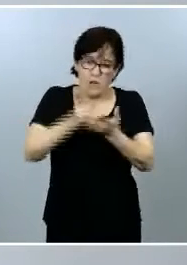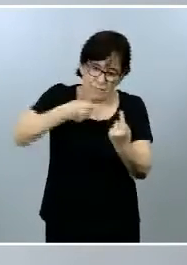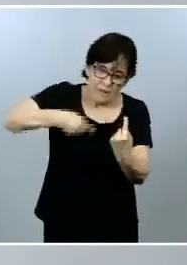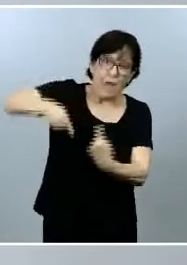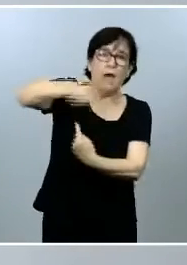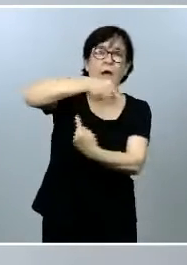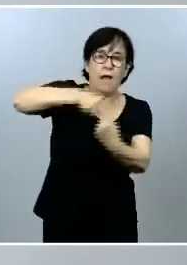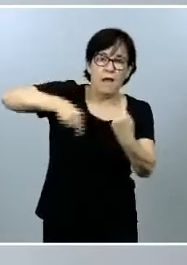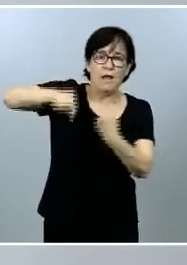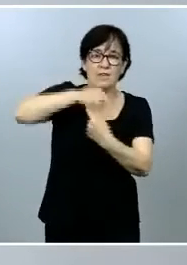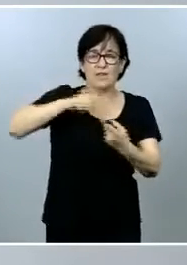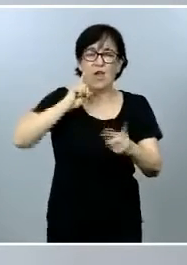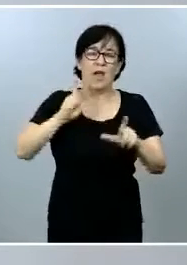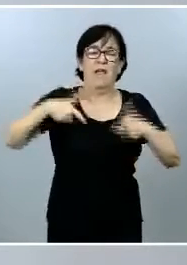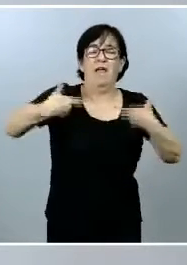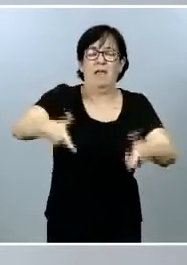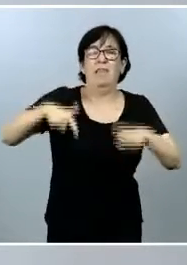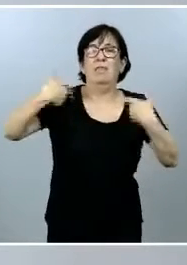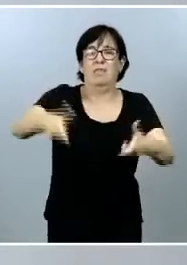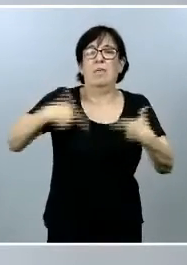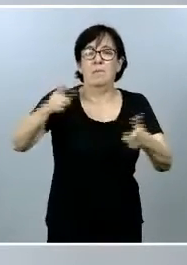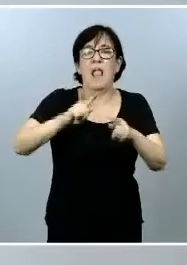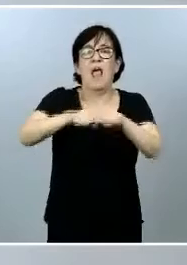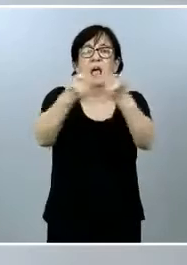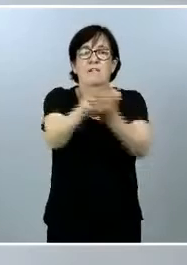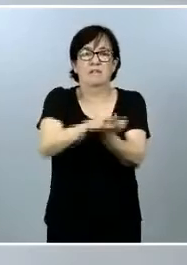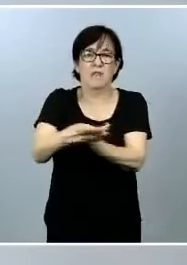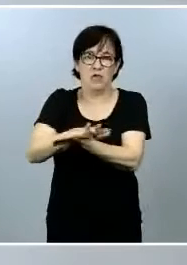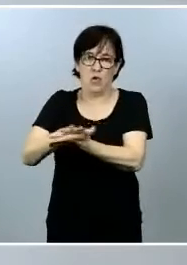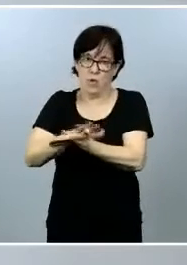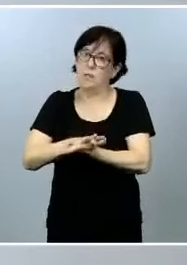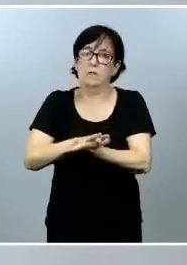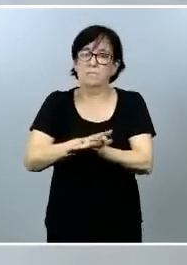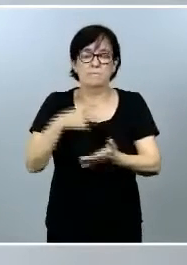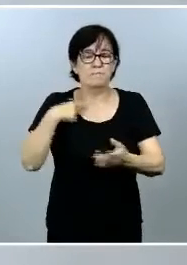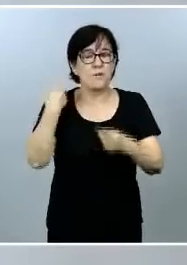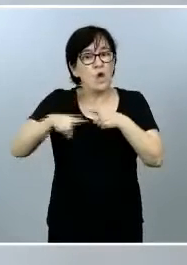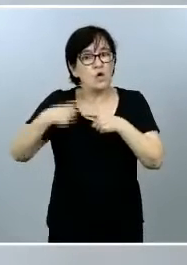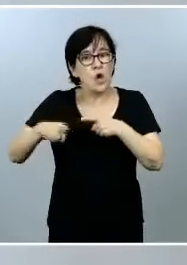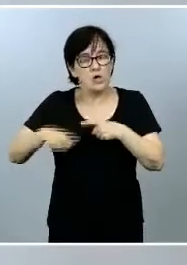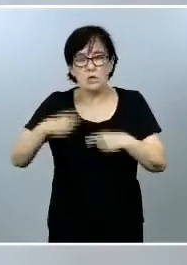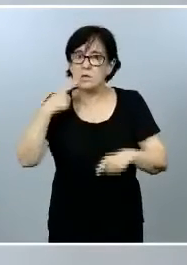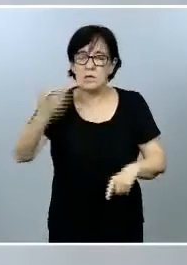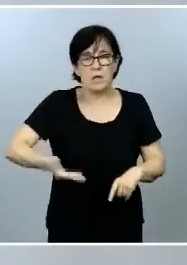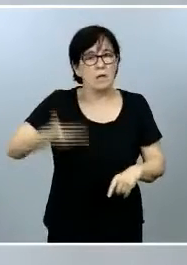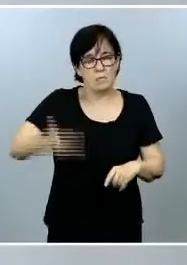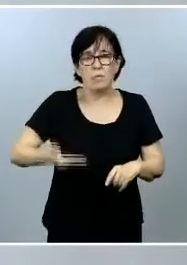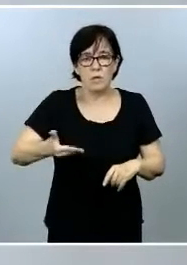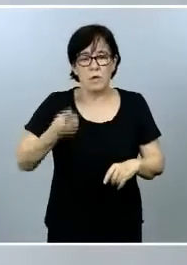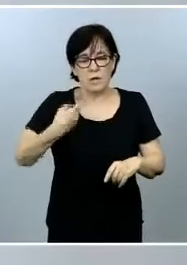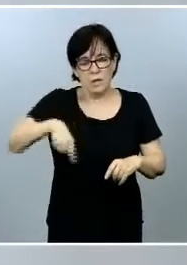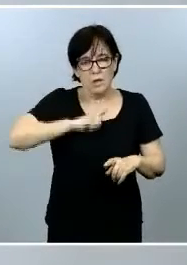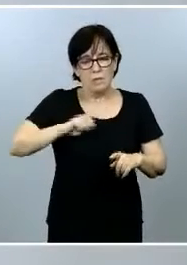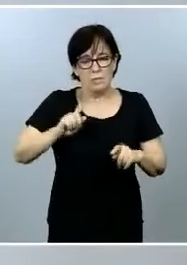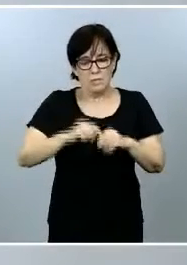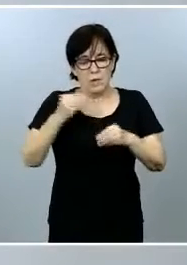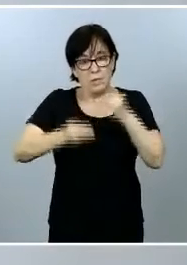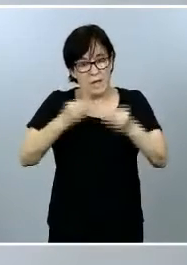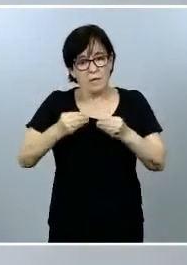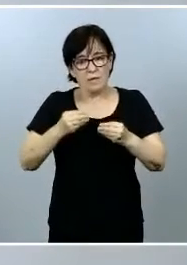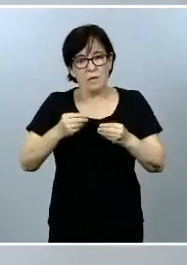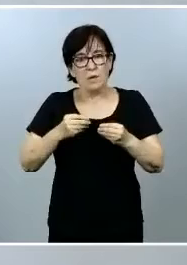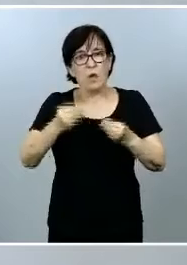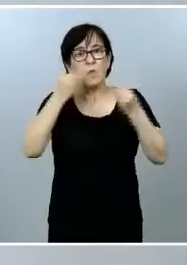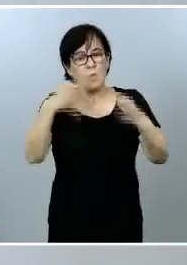de residuos para destruir. Se trata de elementos fundamentales que nos van a acompañar no solamente en una buena